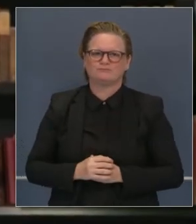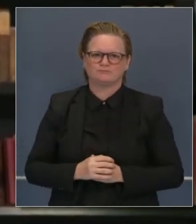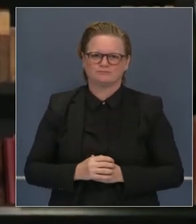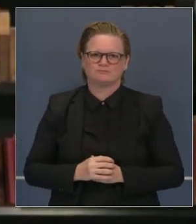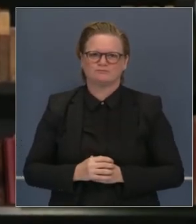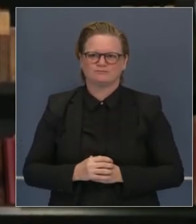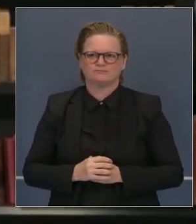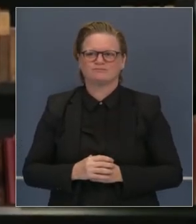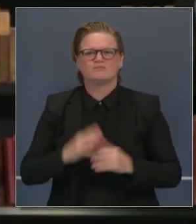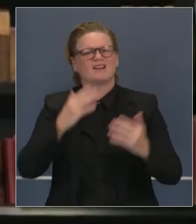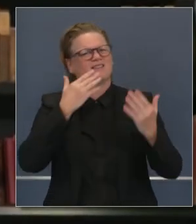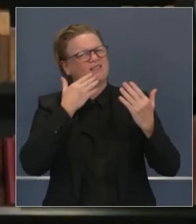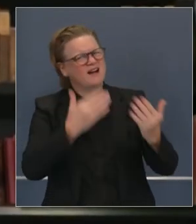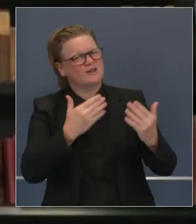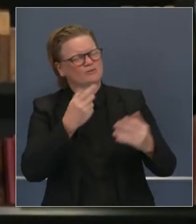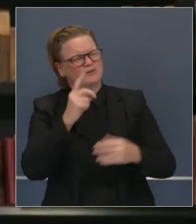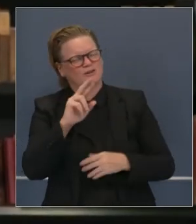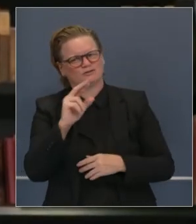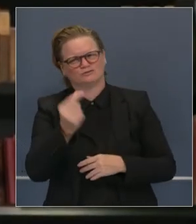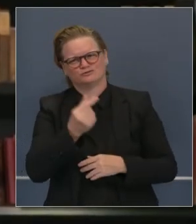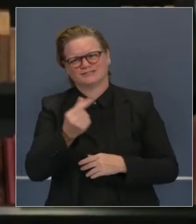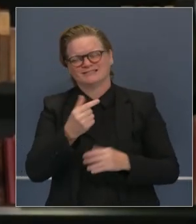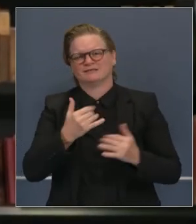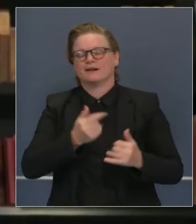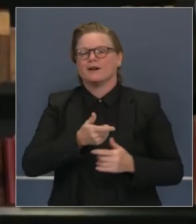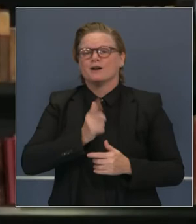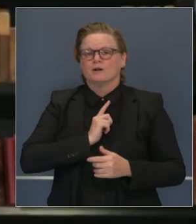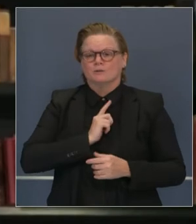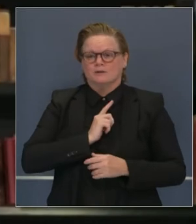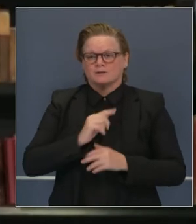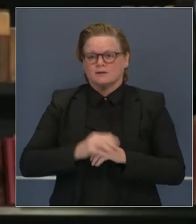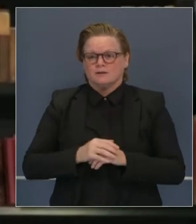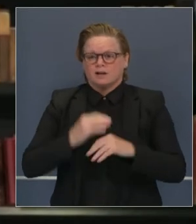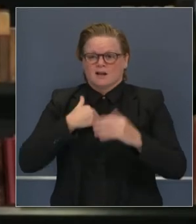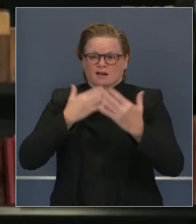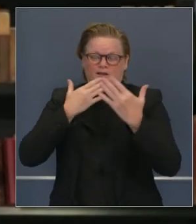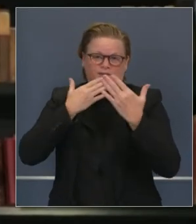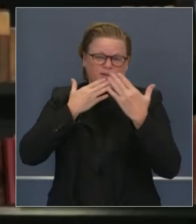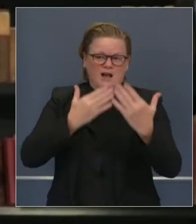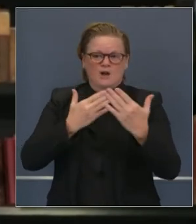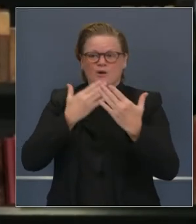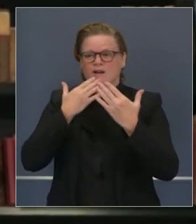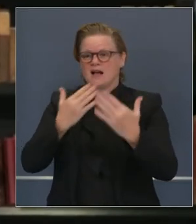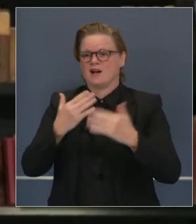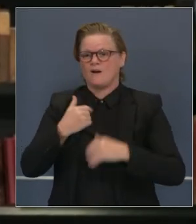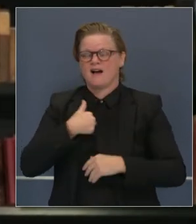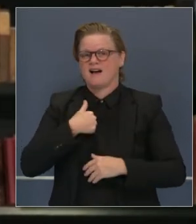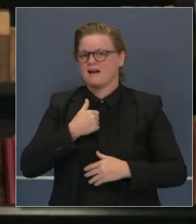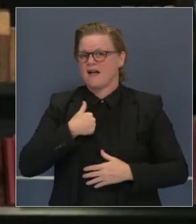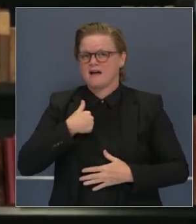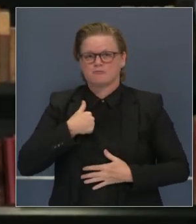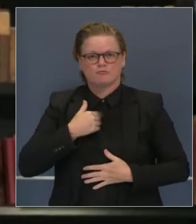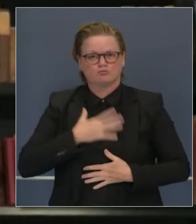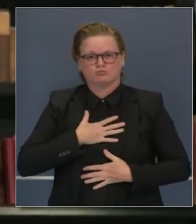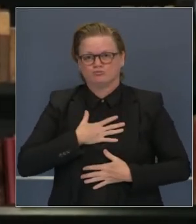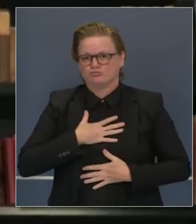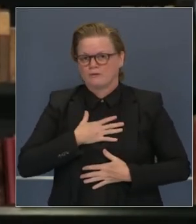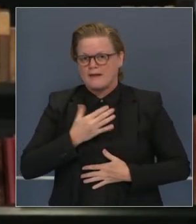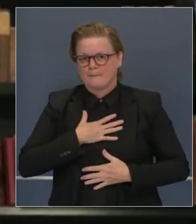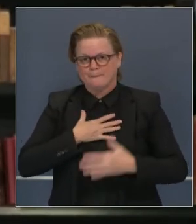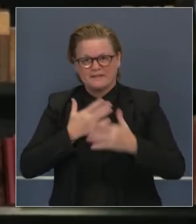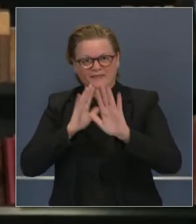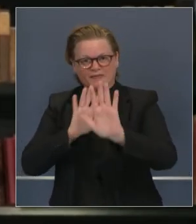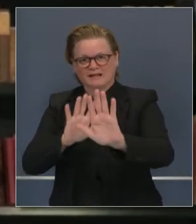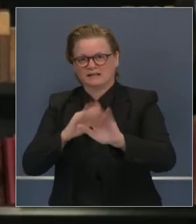Sí, sí, no quiero aburrirlos con mi experiencia personal, pero sí después de experimentarlo personalmente,